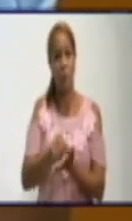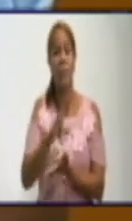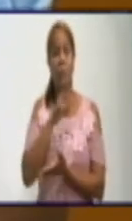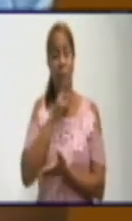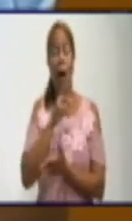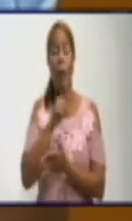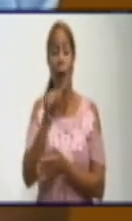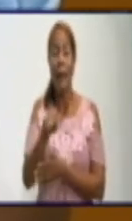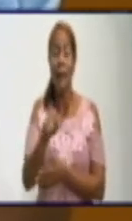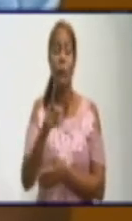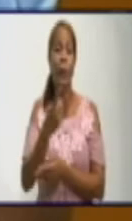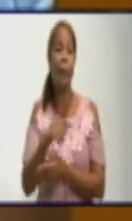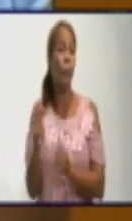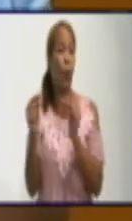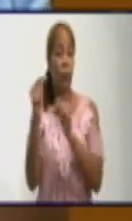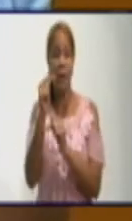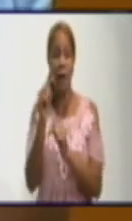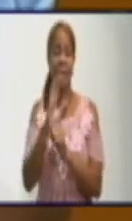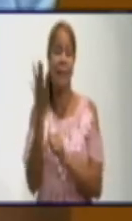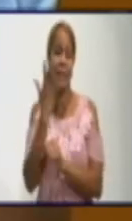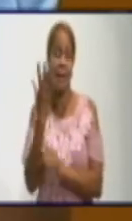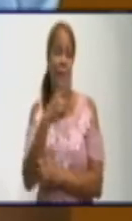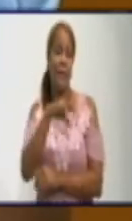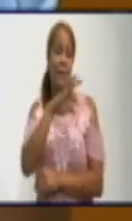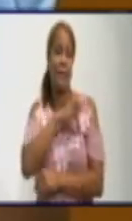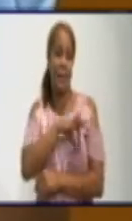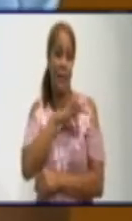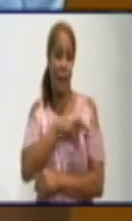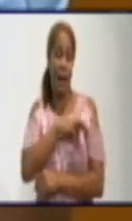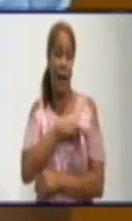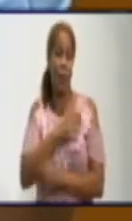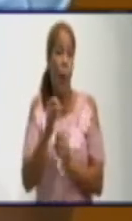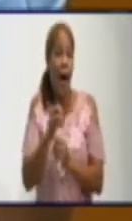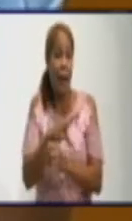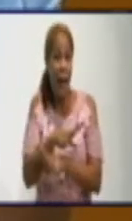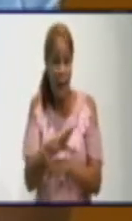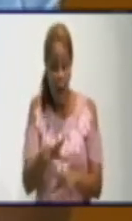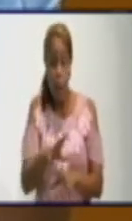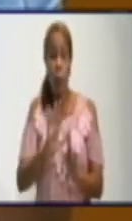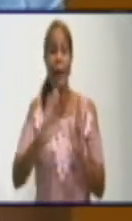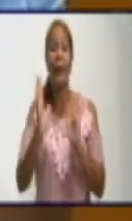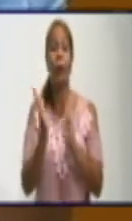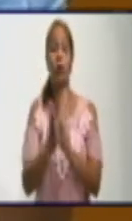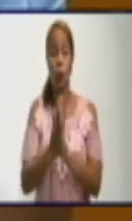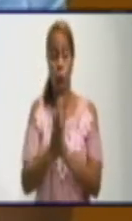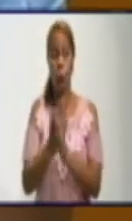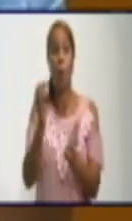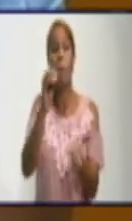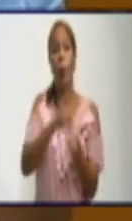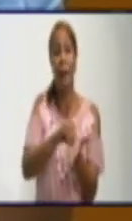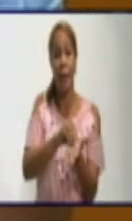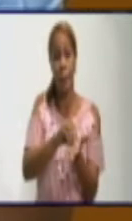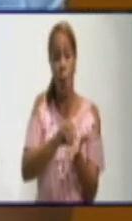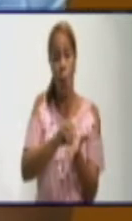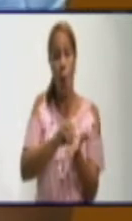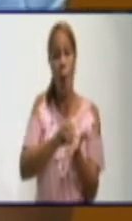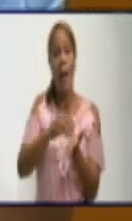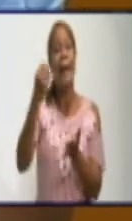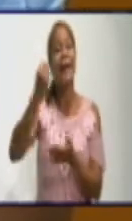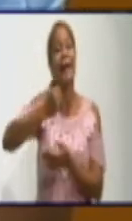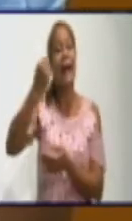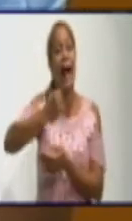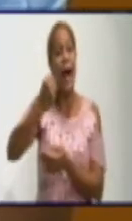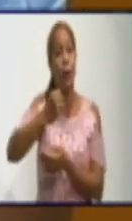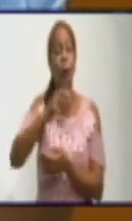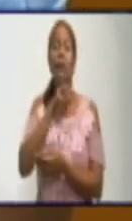esta tarea. Nosotros cuando hay una afectación de este tipo, aclaramos que nosotros ponemos el carro sin terna, donde el delegado plantea, donde crea su puesto de mando ahí, que